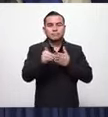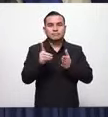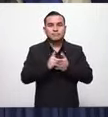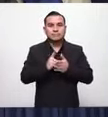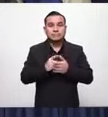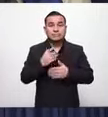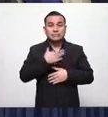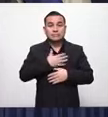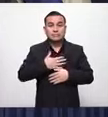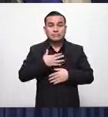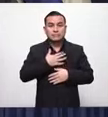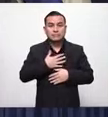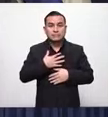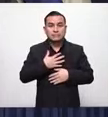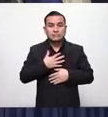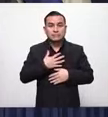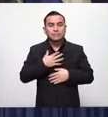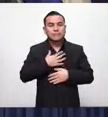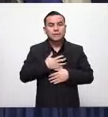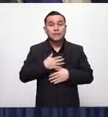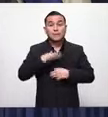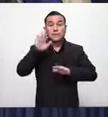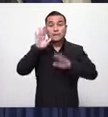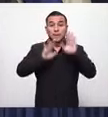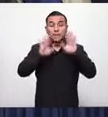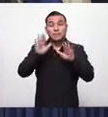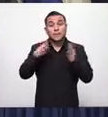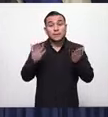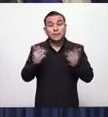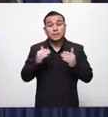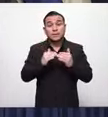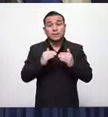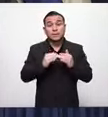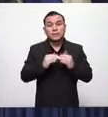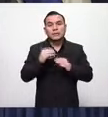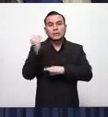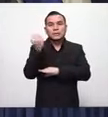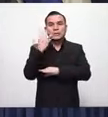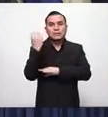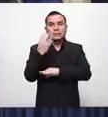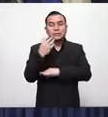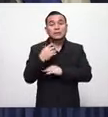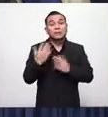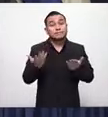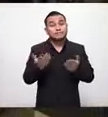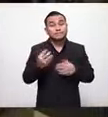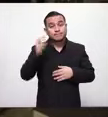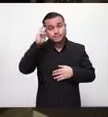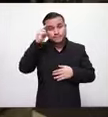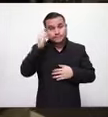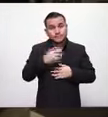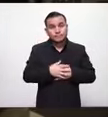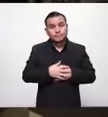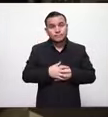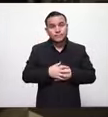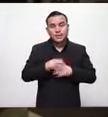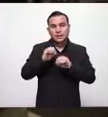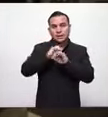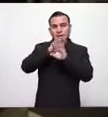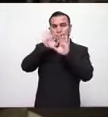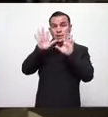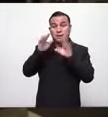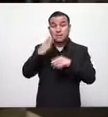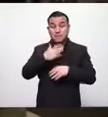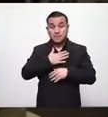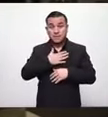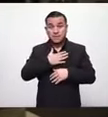disculpen que me tuve que robar las palabras pero a mi me urge me urge aclarar algo